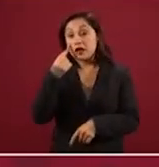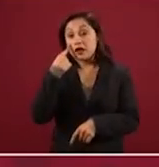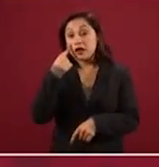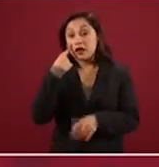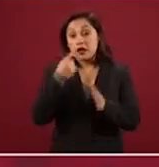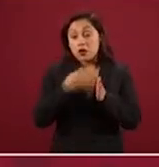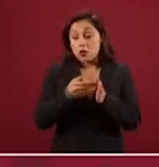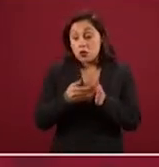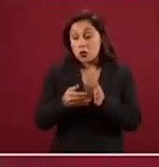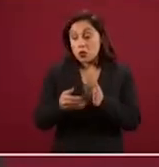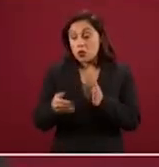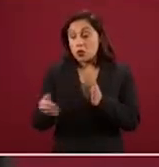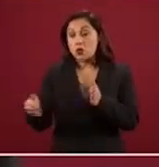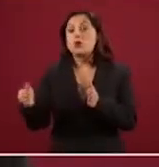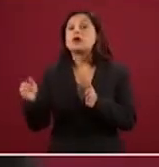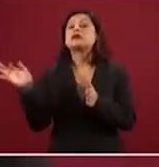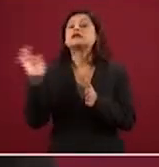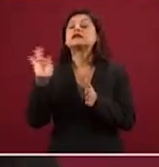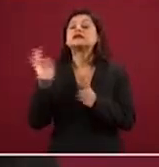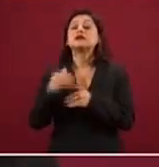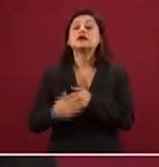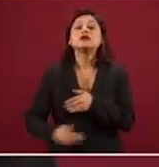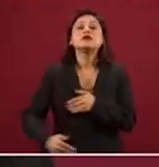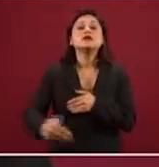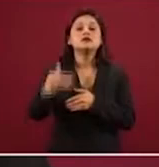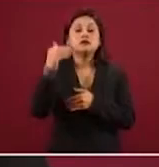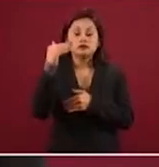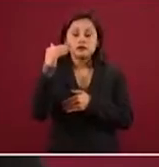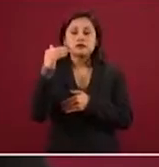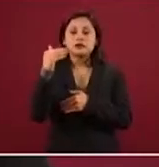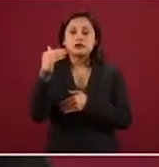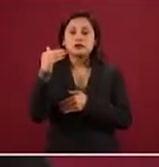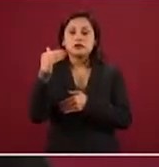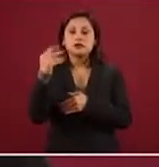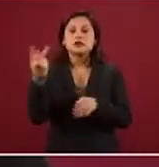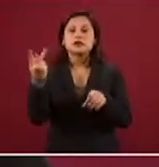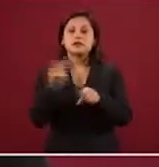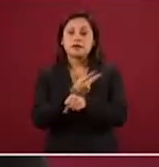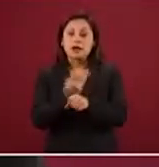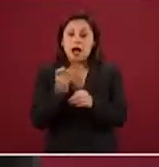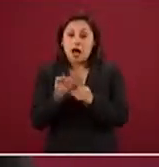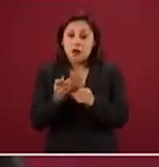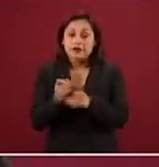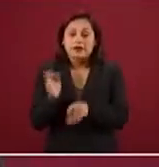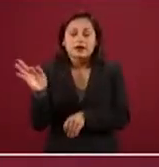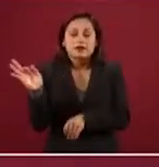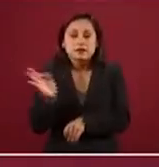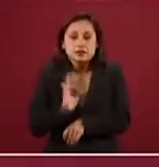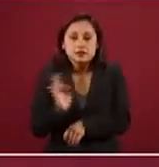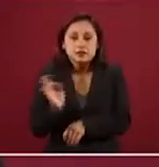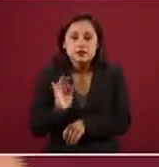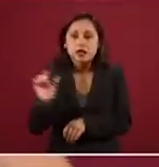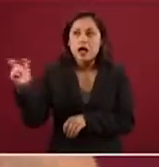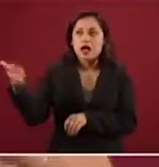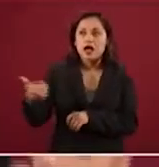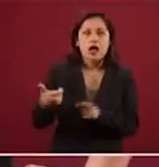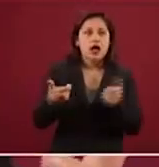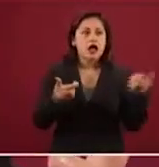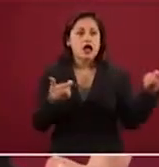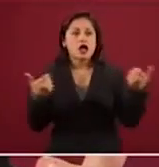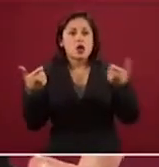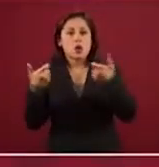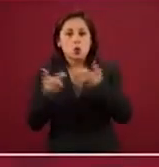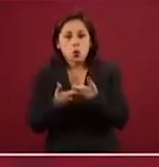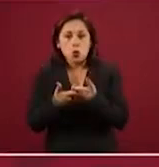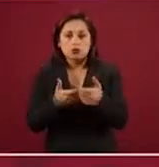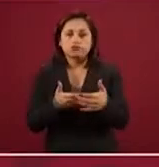ocurrir y entonces eso hace que las inversiones se frenen, que se compliquen los procesos de